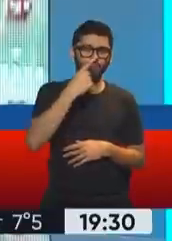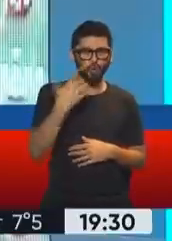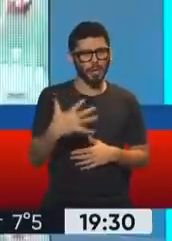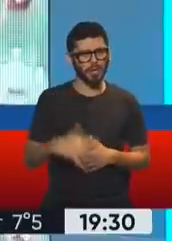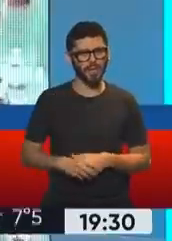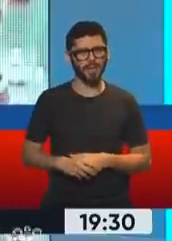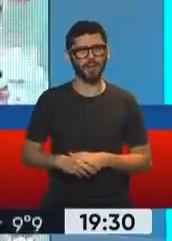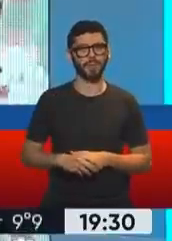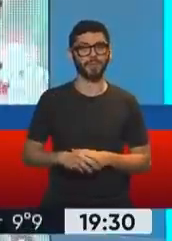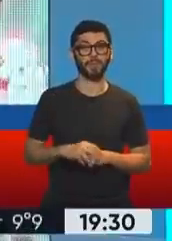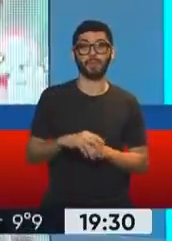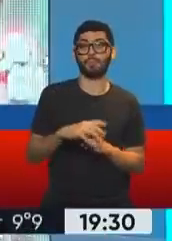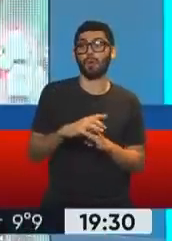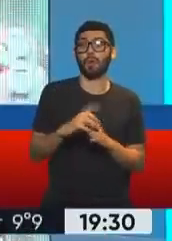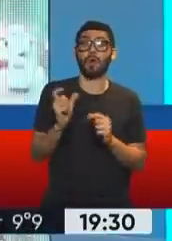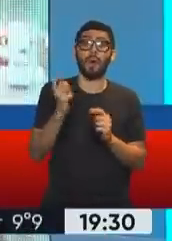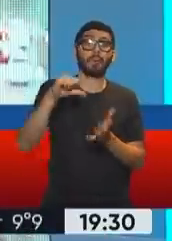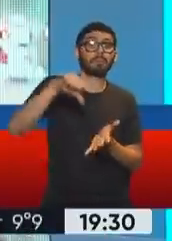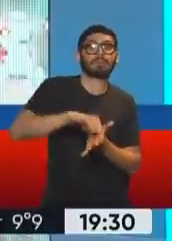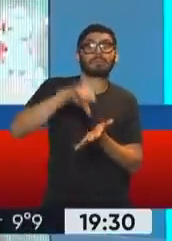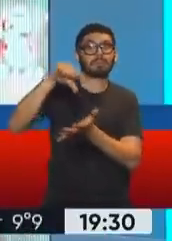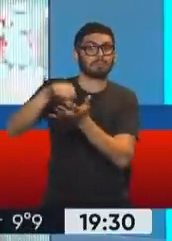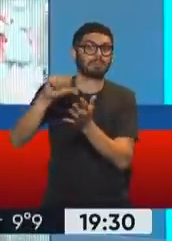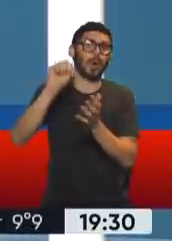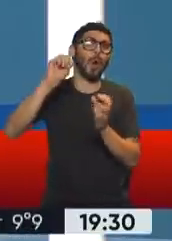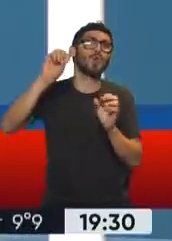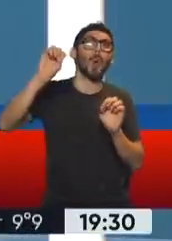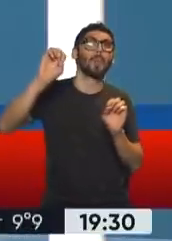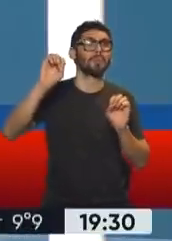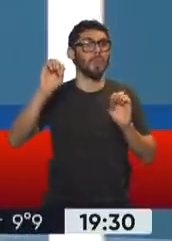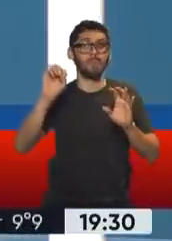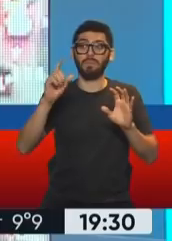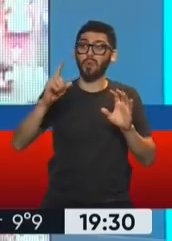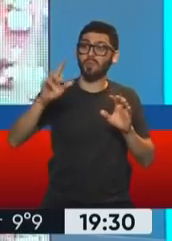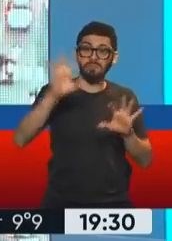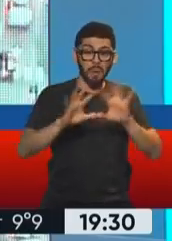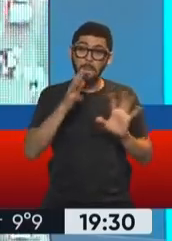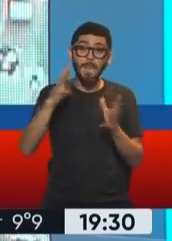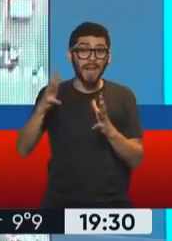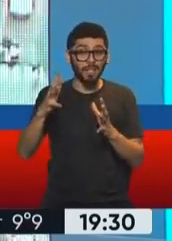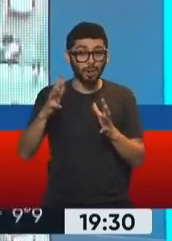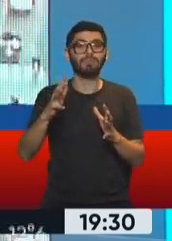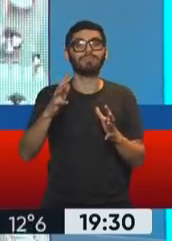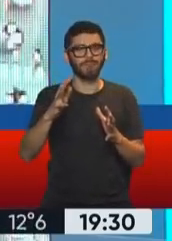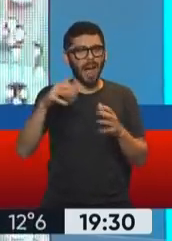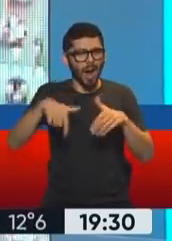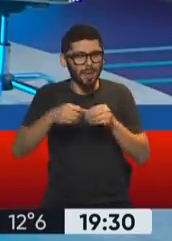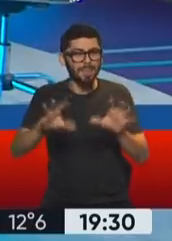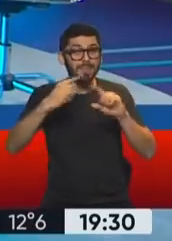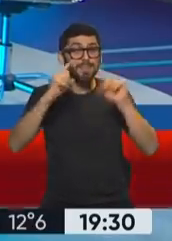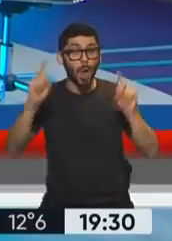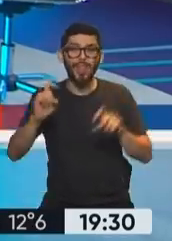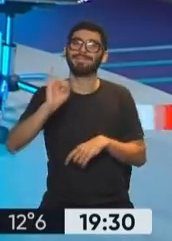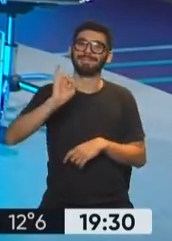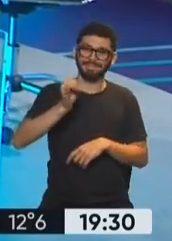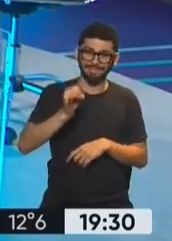Con diferentes nombres, pero en el fondo el objetivo es el mismo, es tratar de ayudar. Sí, estrategias parecidas. ¿Te parece que nos empecemos a meter en las preguntas que hace la